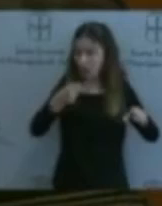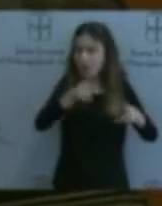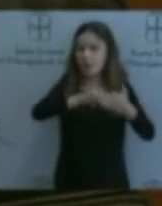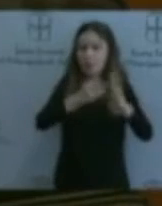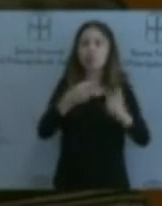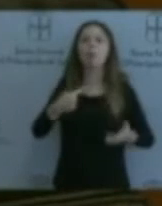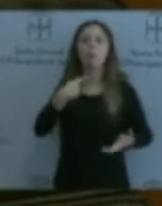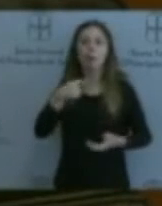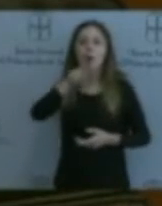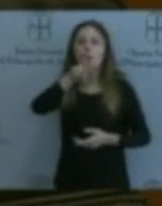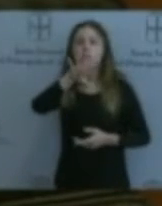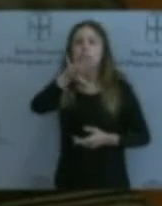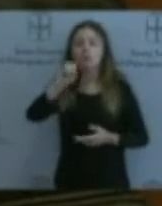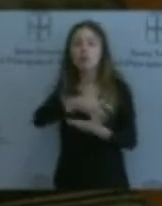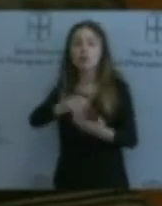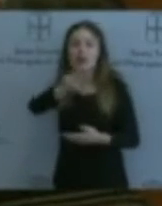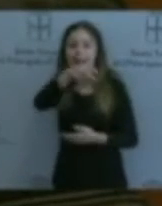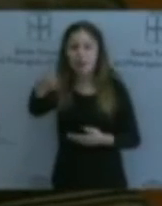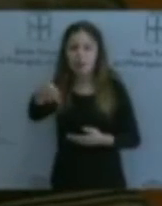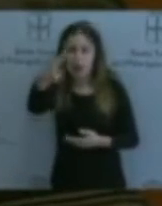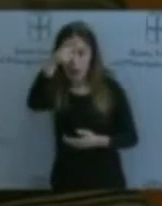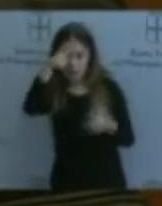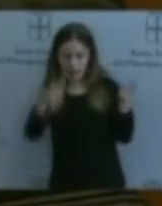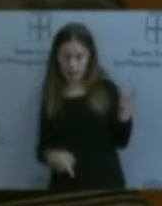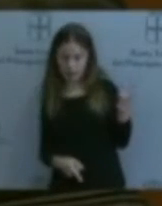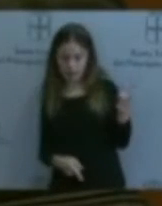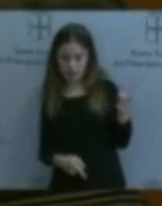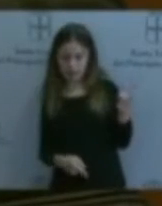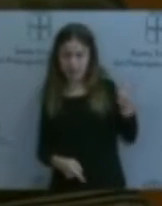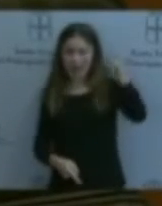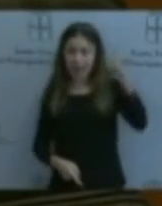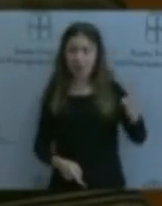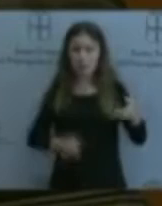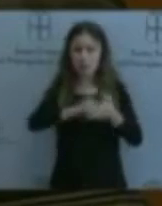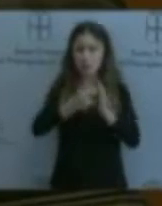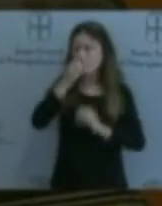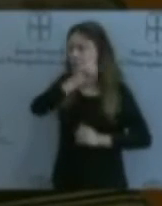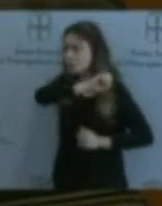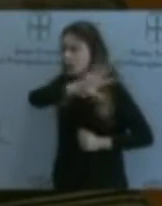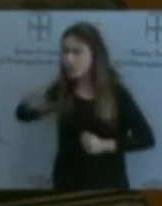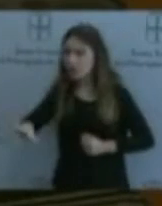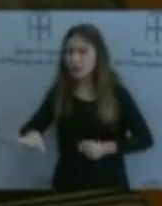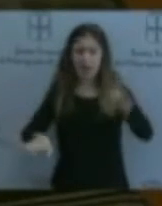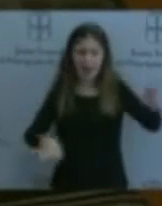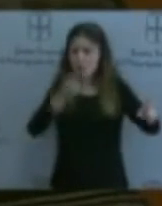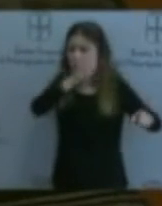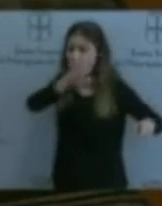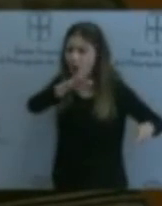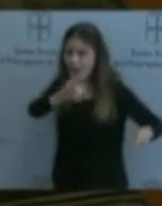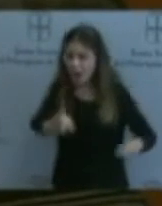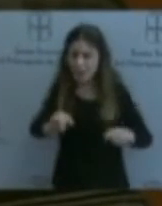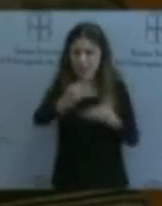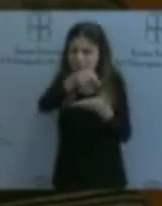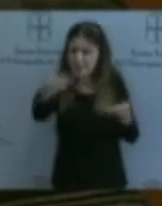euros en Alemania. Siendo los mejores proyectos, teniendo lo mejor, el mejor diseño, han perdido ese proyecto.